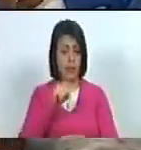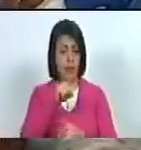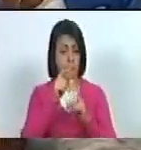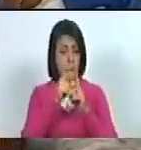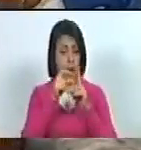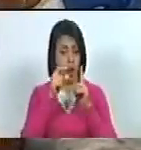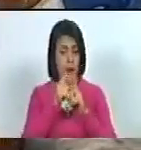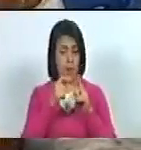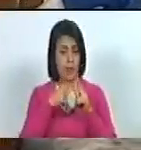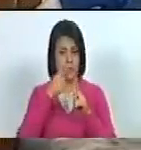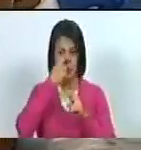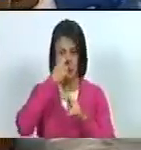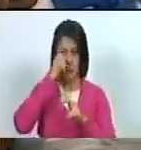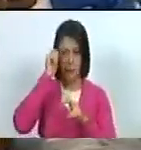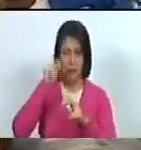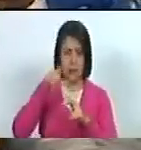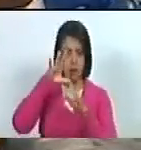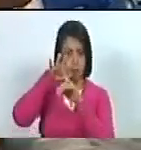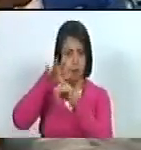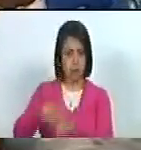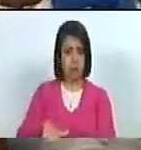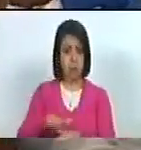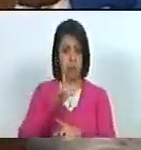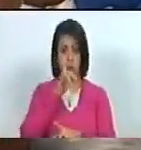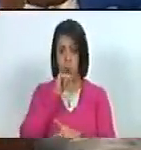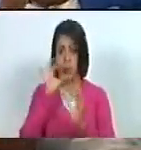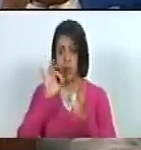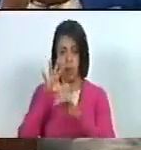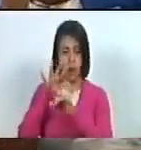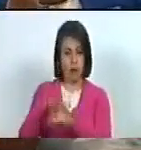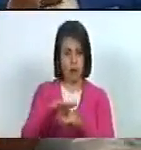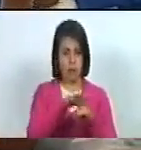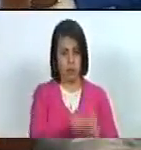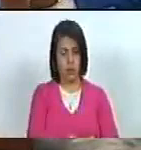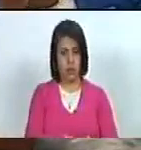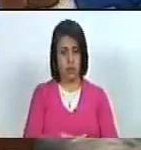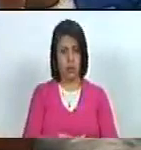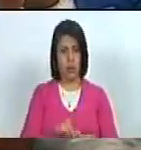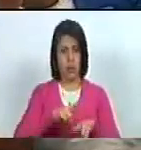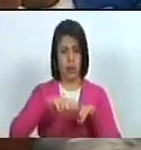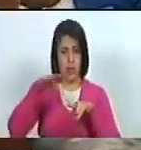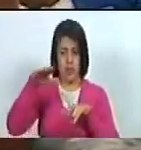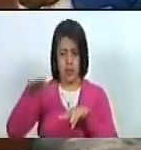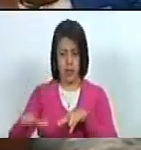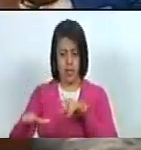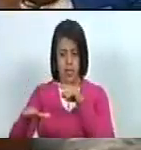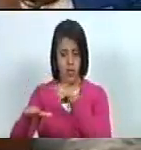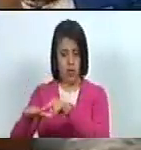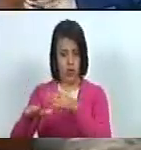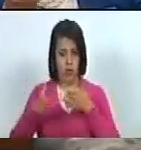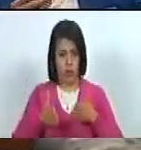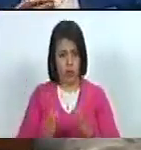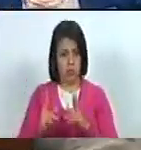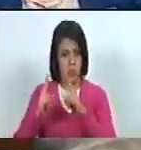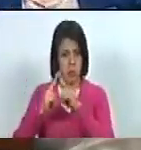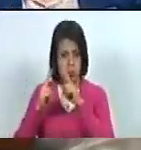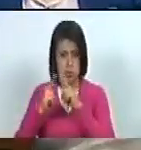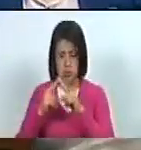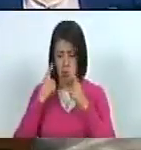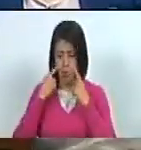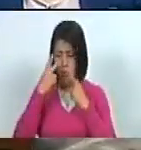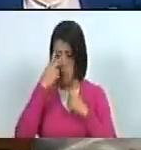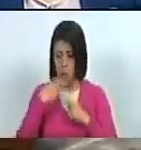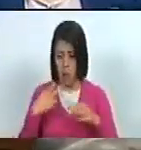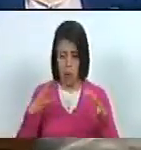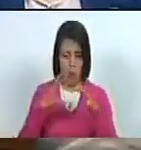como un acto de emigrante. No hay nada de emigrante en que un niño haya nacido de padre desconocido o de